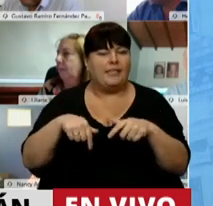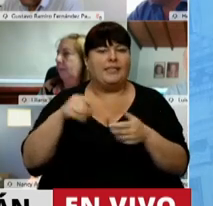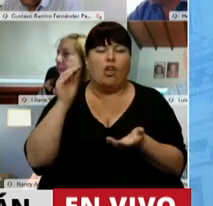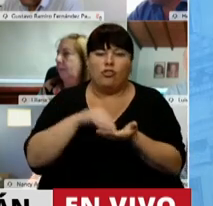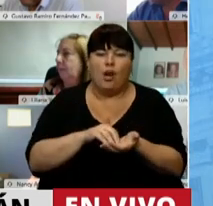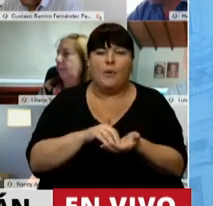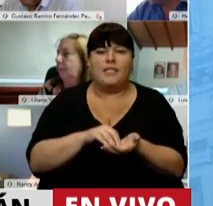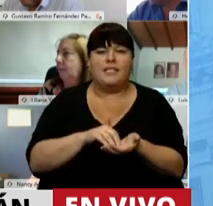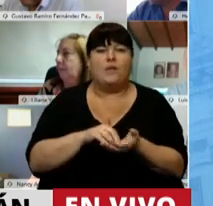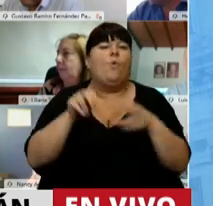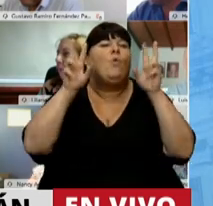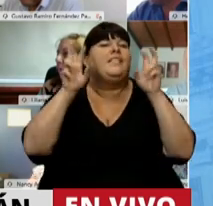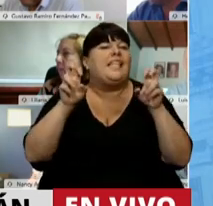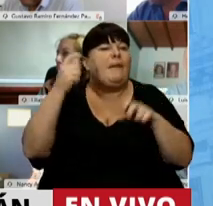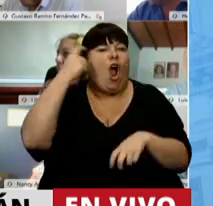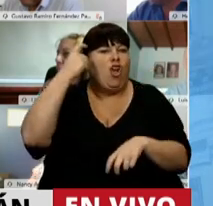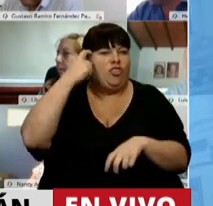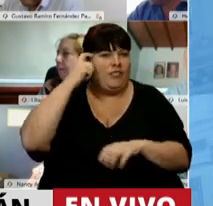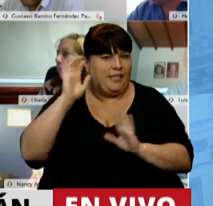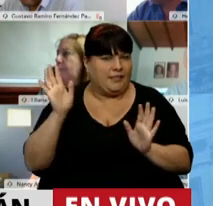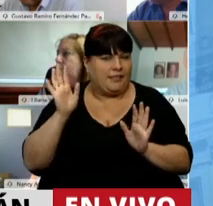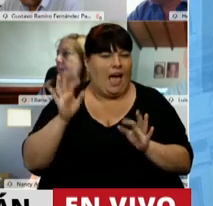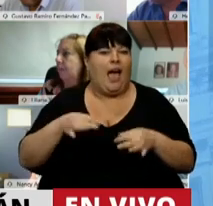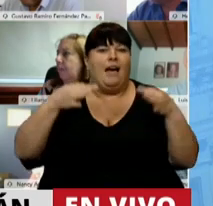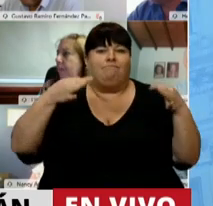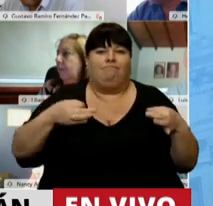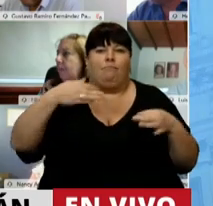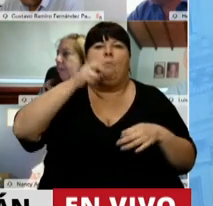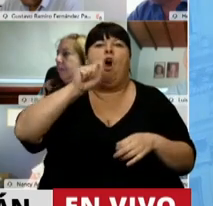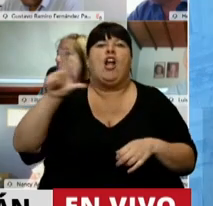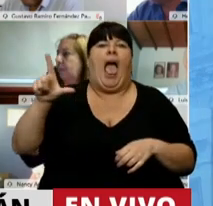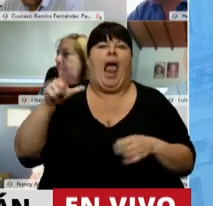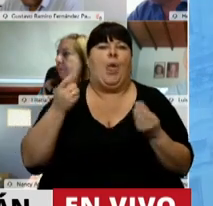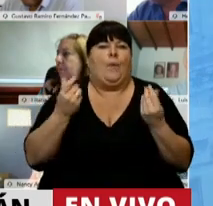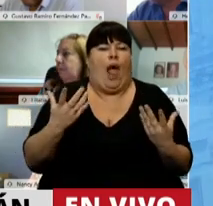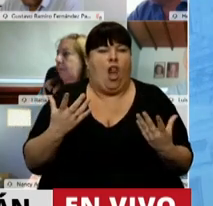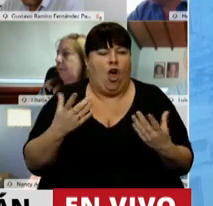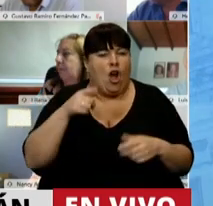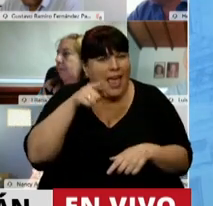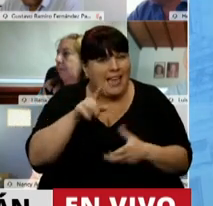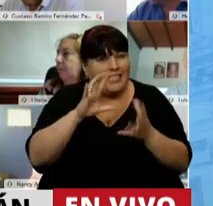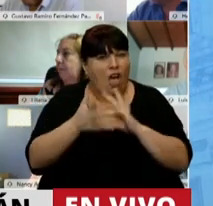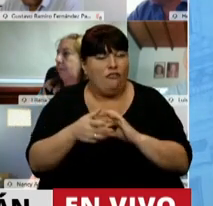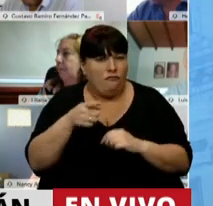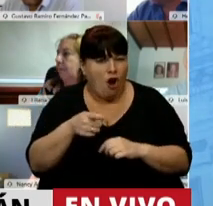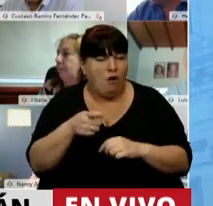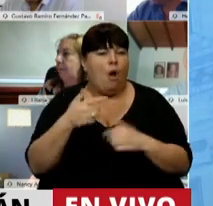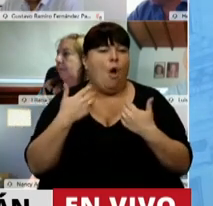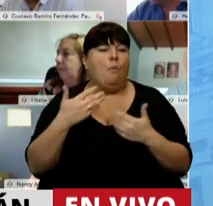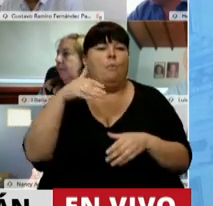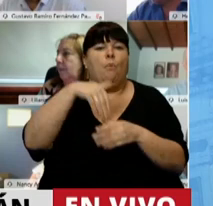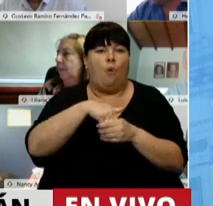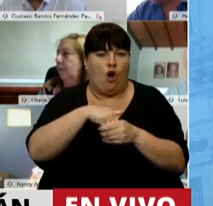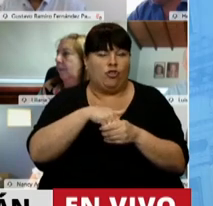señor Presidente, es una cuestión de conciencia, de moral, de valores. De esa manera vamos a